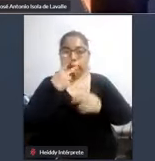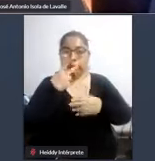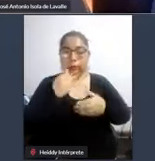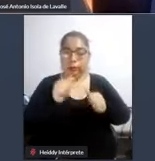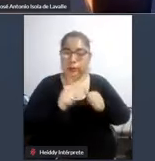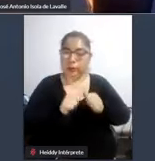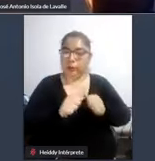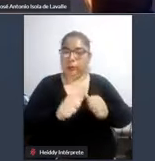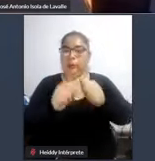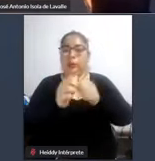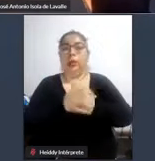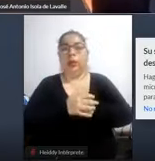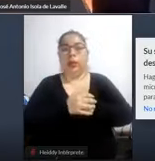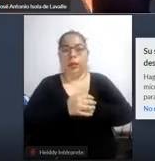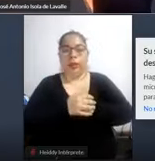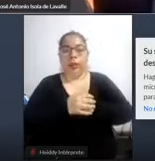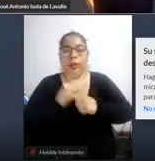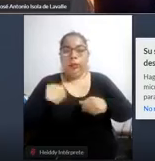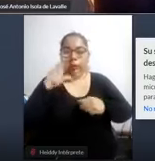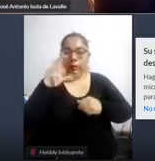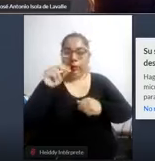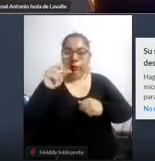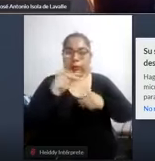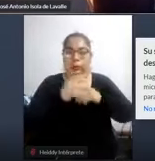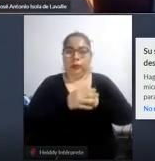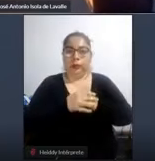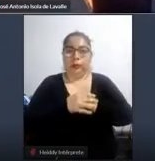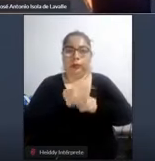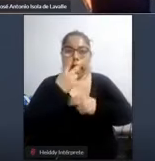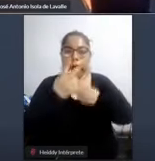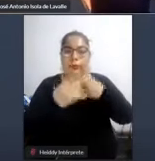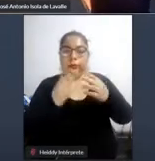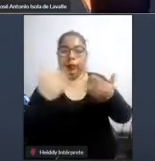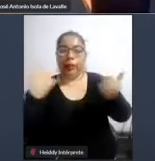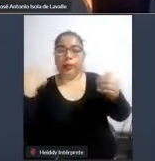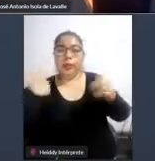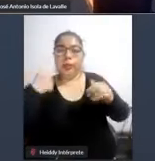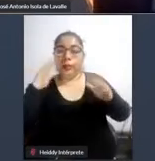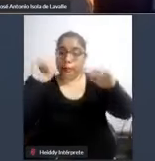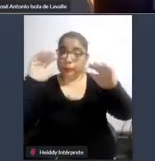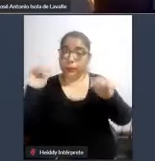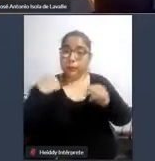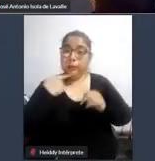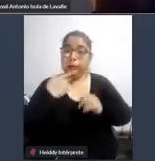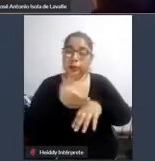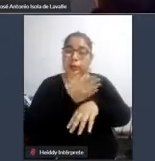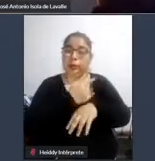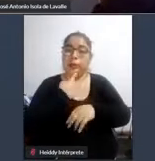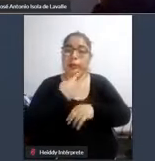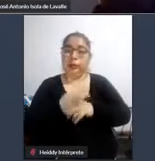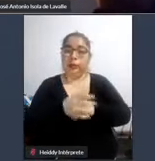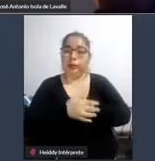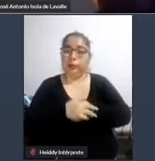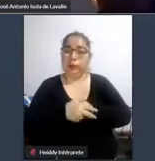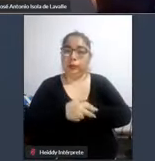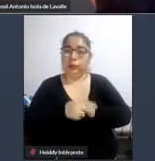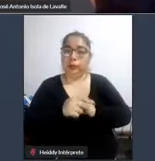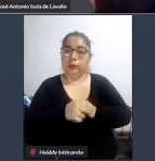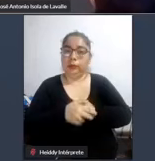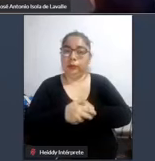y no quiero despedirme sin antes hacer una mención